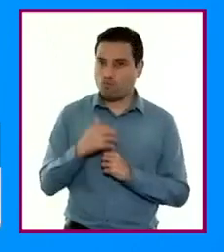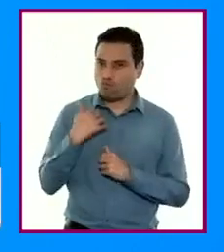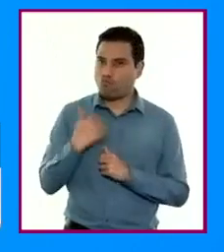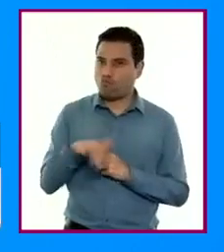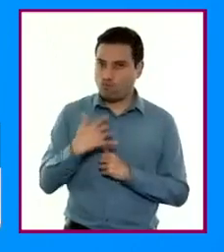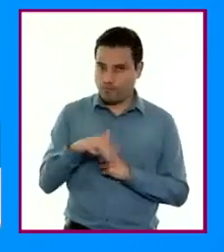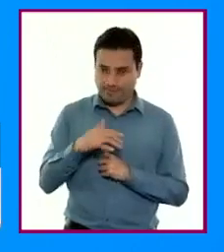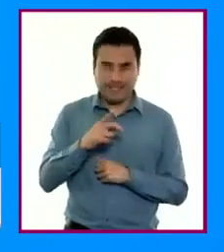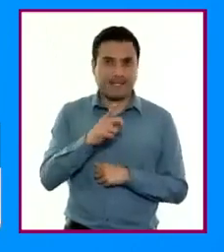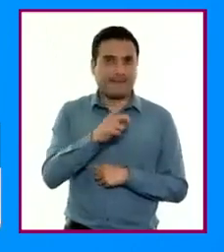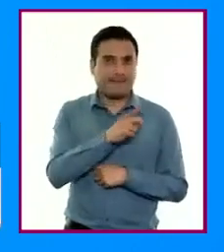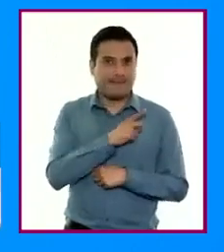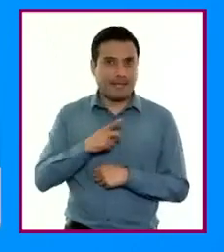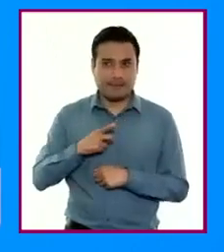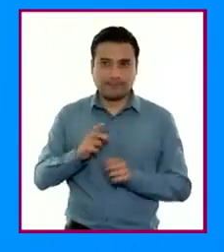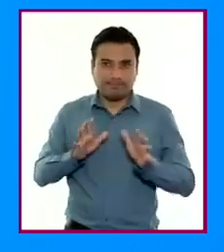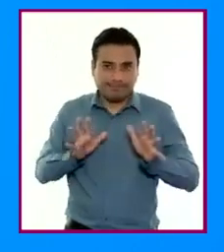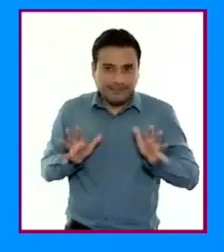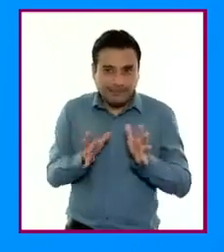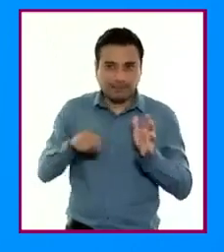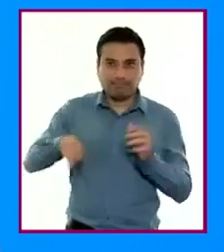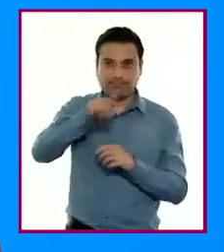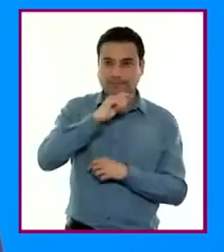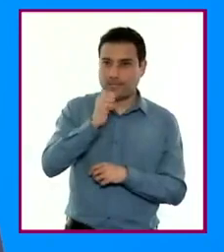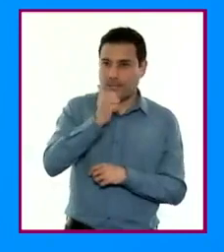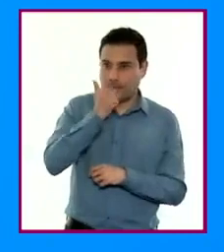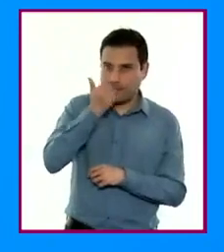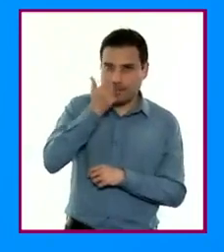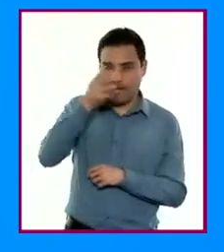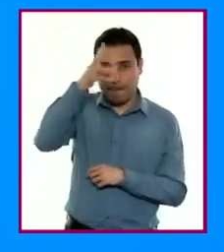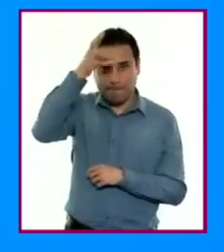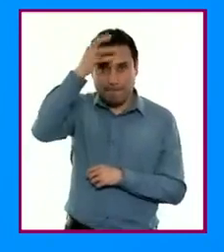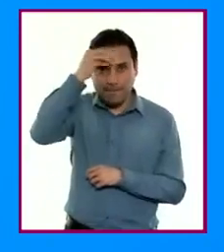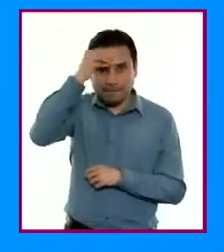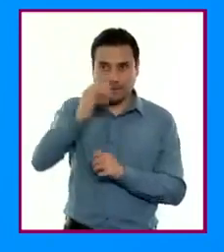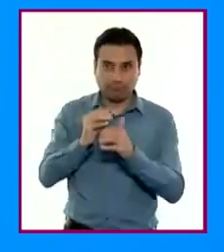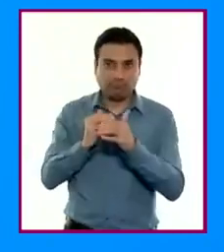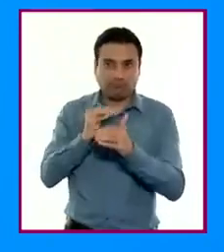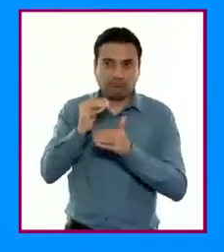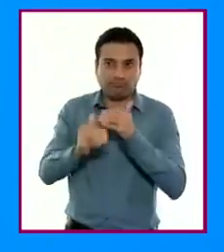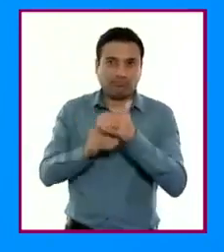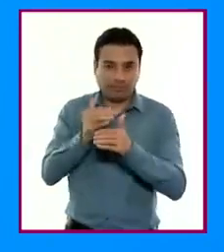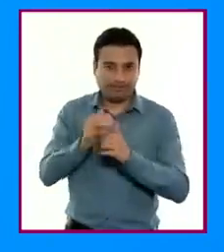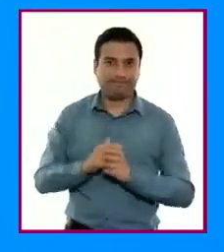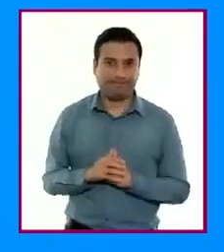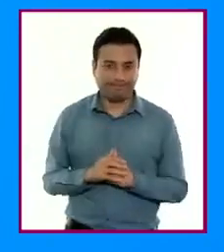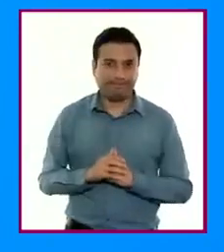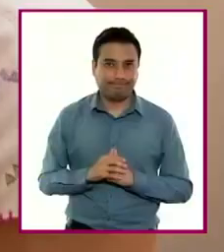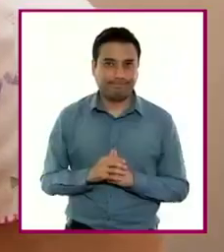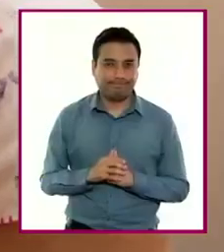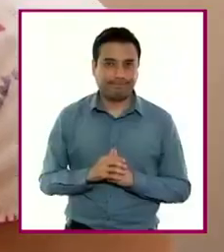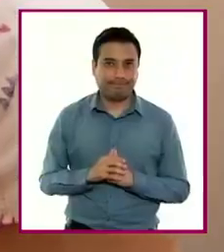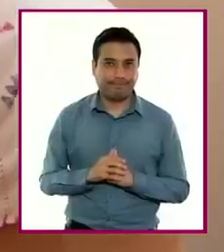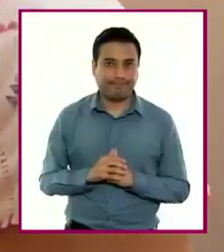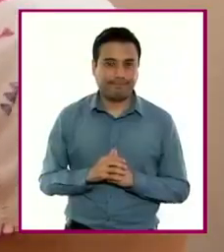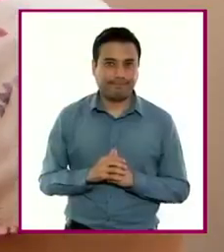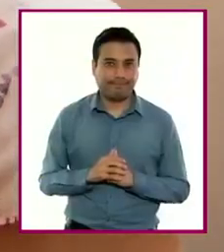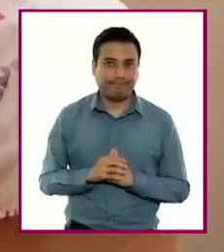importancia que tiene para el alumno dar significado a lo que estudia y hacer visible su implicación en distintos contextos.